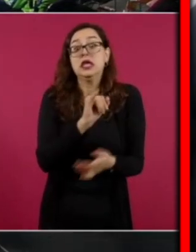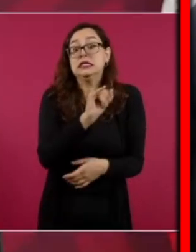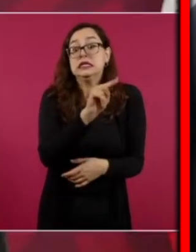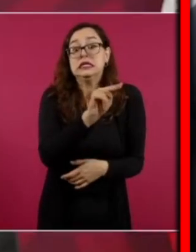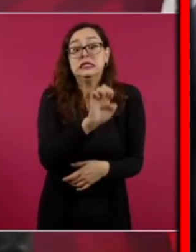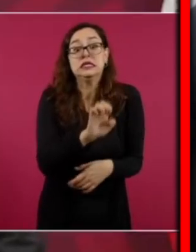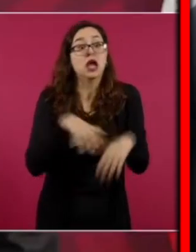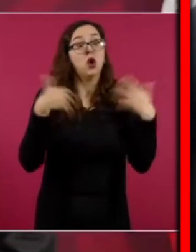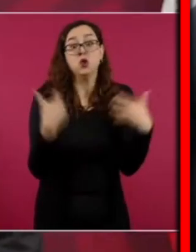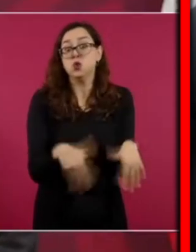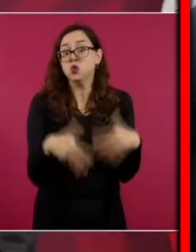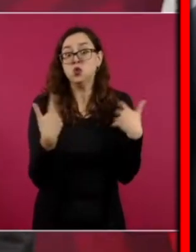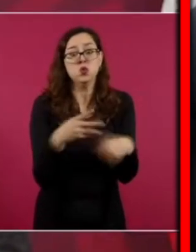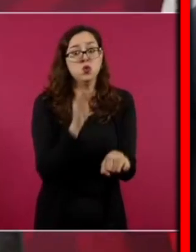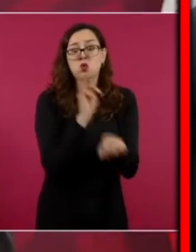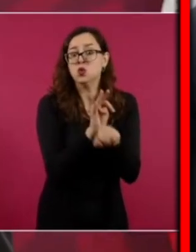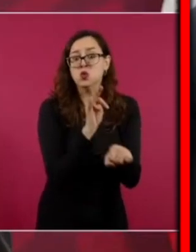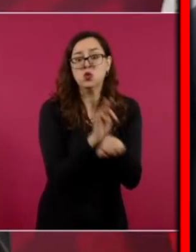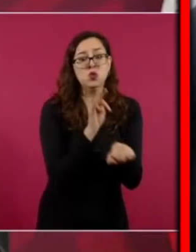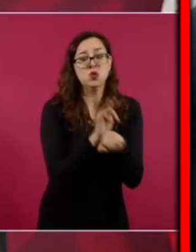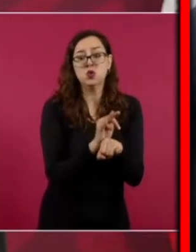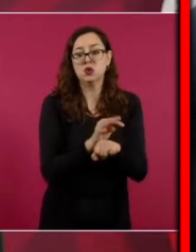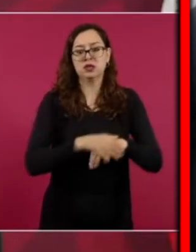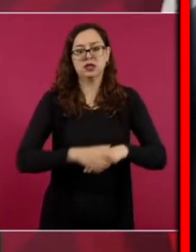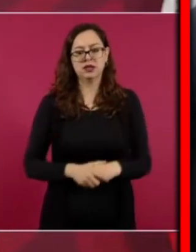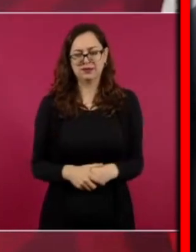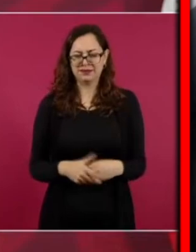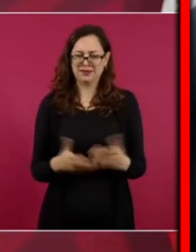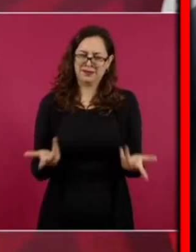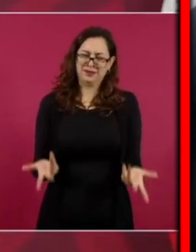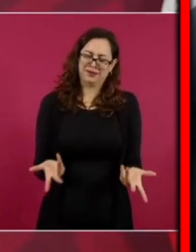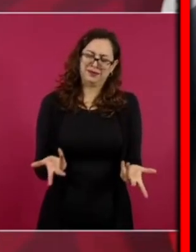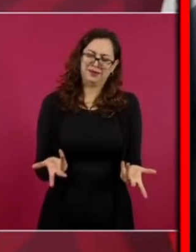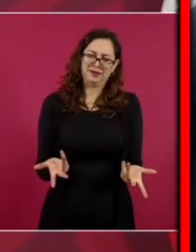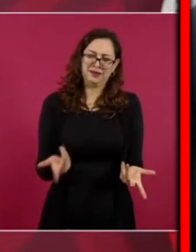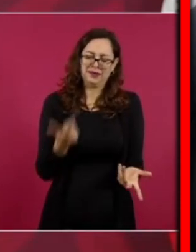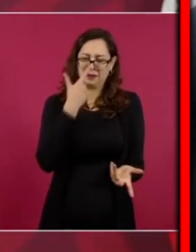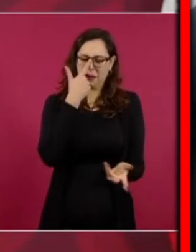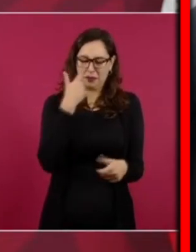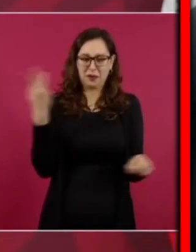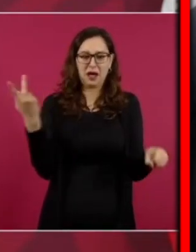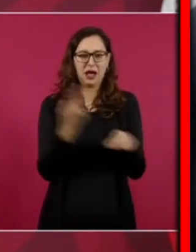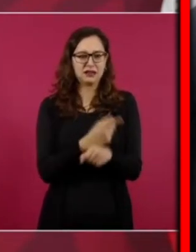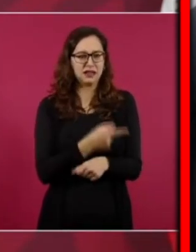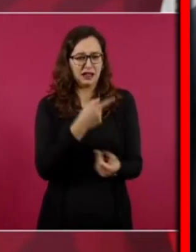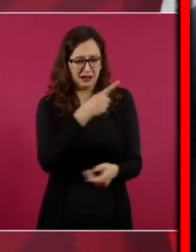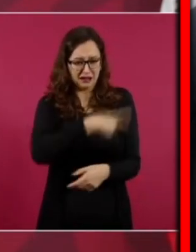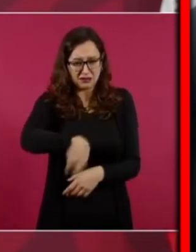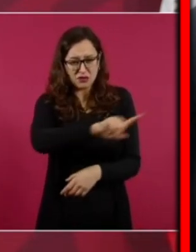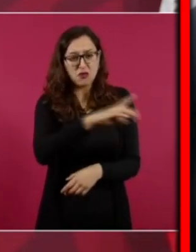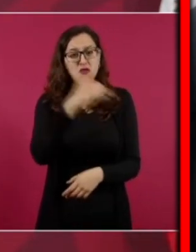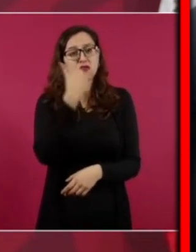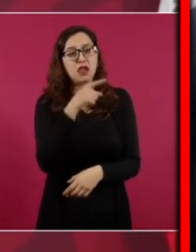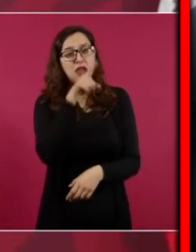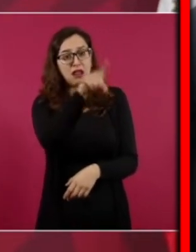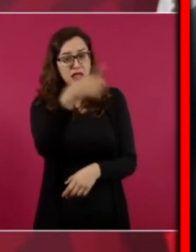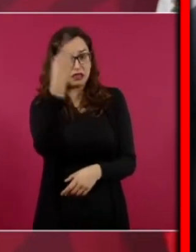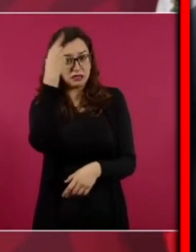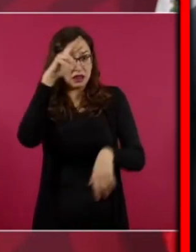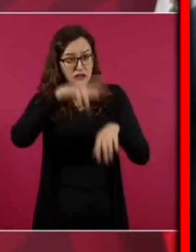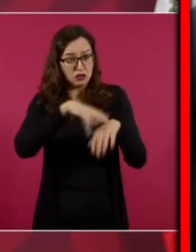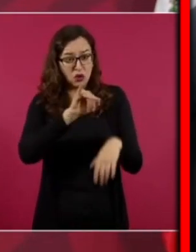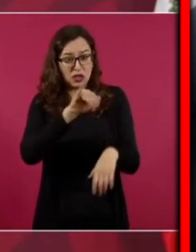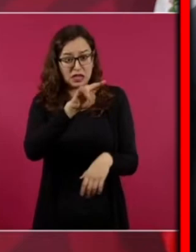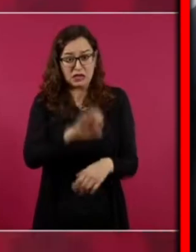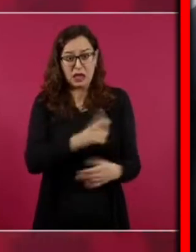tienen que siga cobrando 400 mil pesos mensuales el director del INE